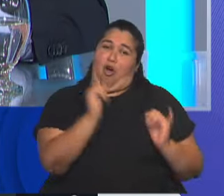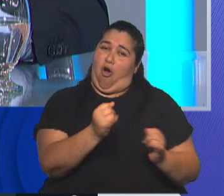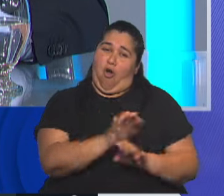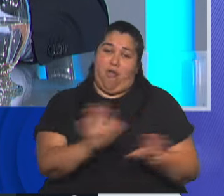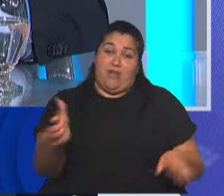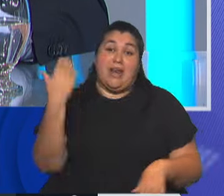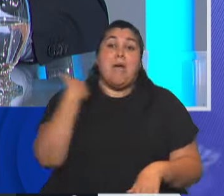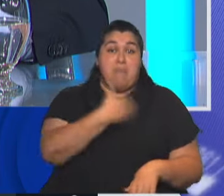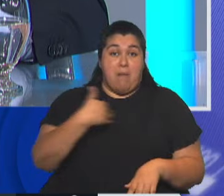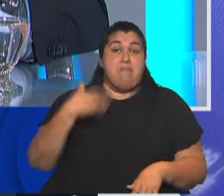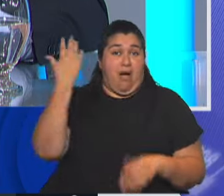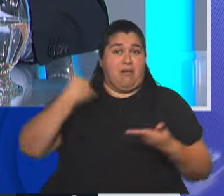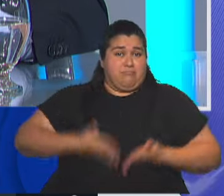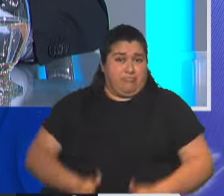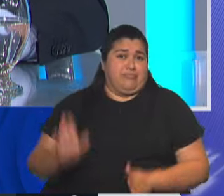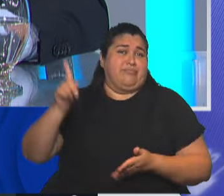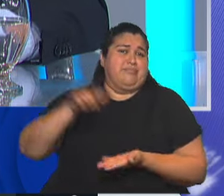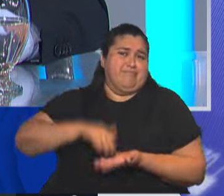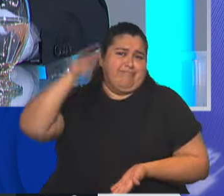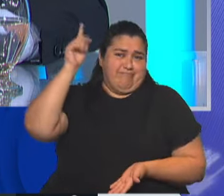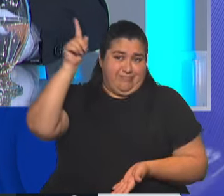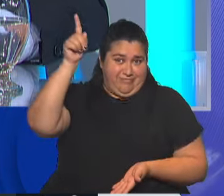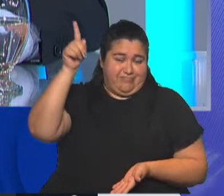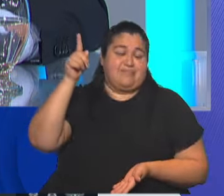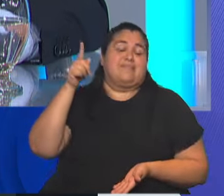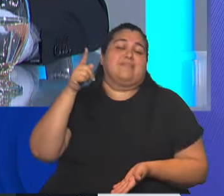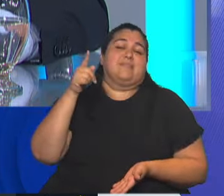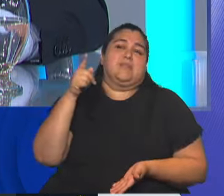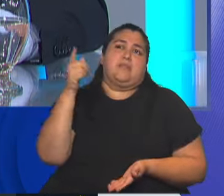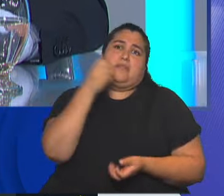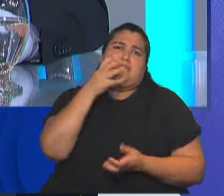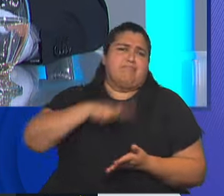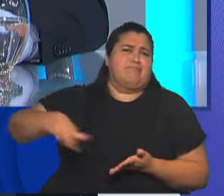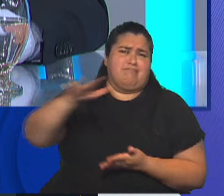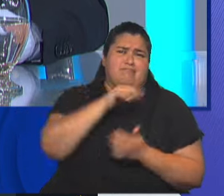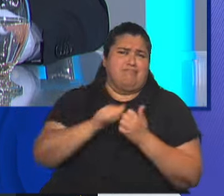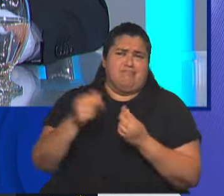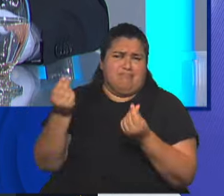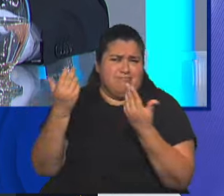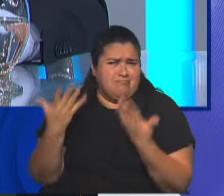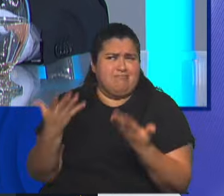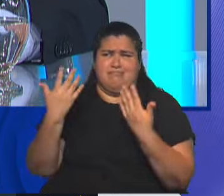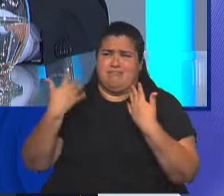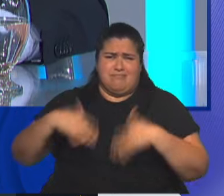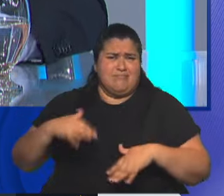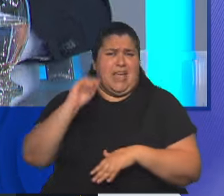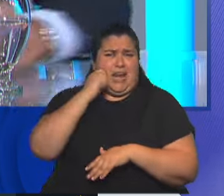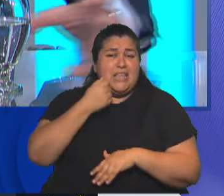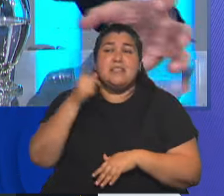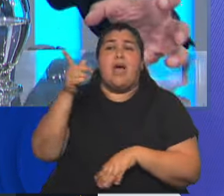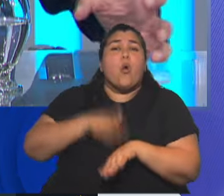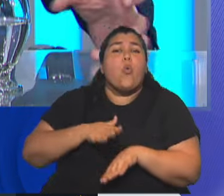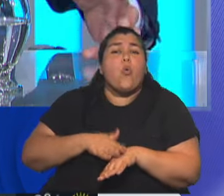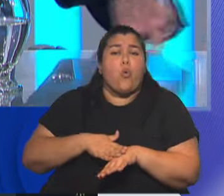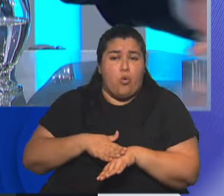donde nació mi mamá y yo pasé mucho tiempo, ciudad maravillosa, próspera, rica, linda, la han arruinado